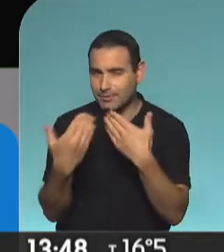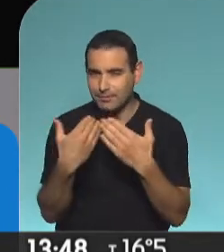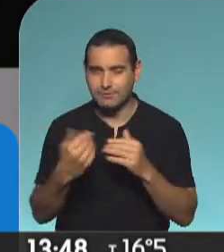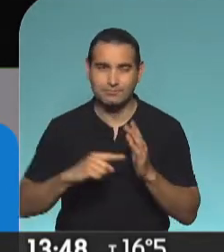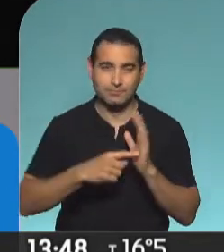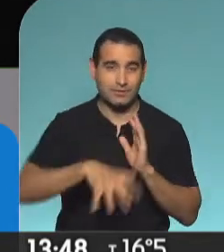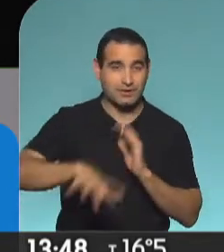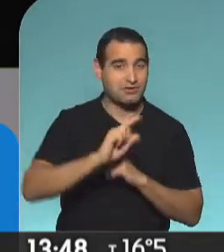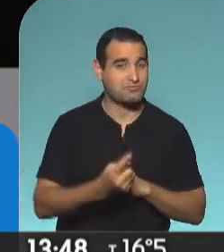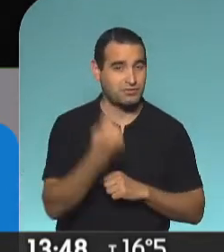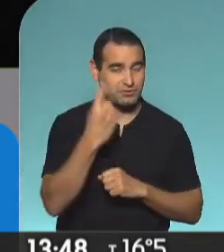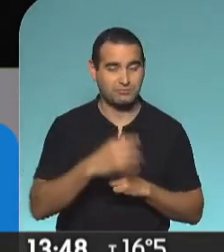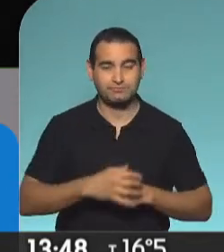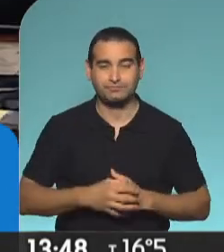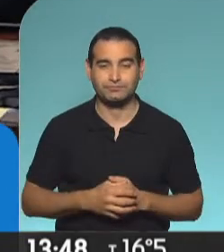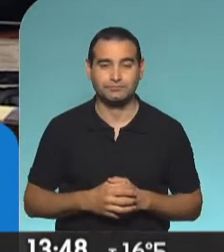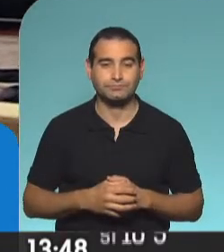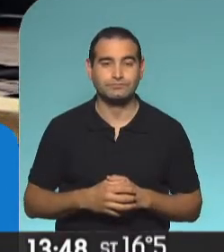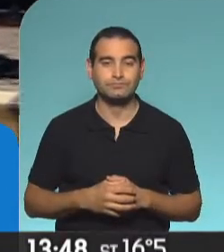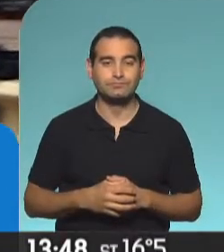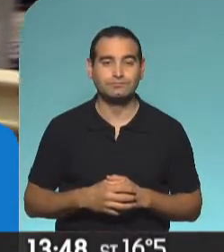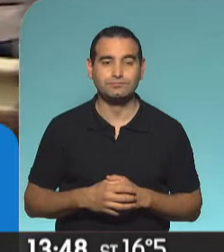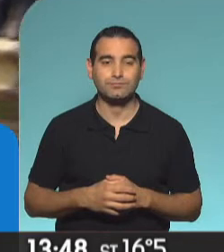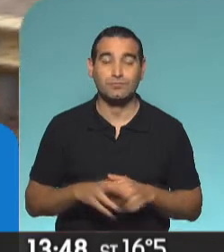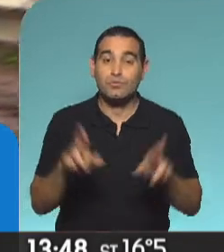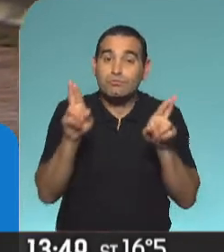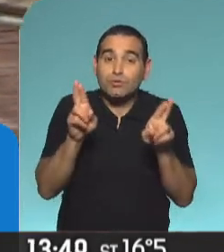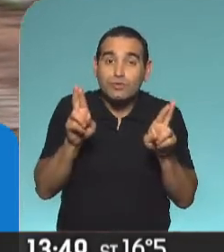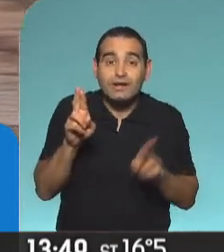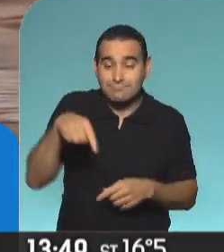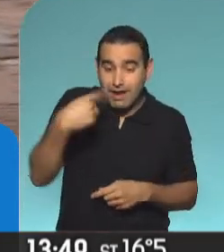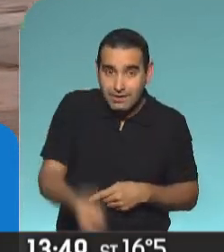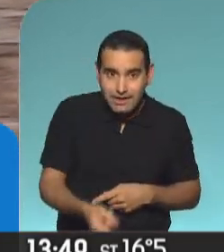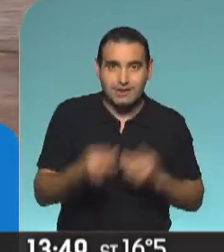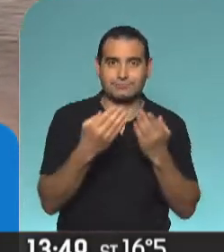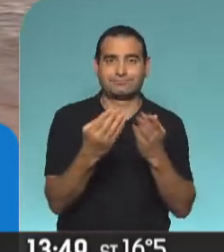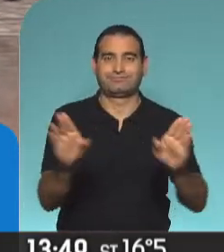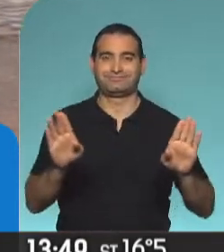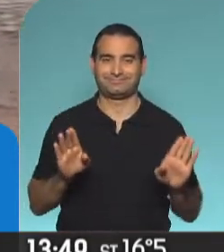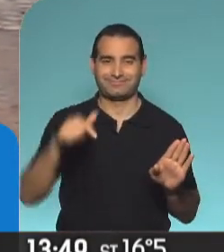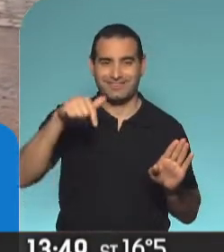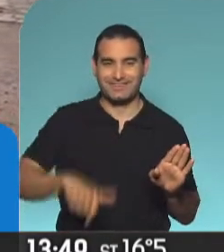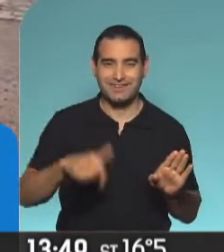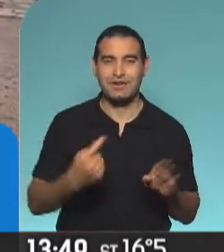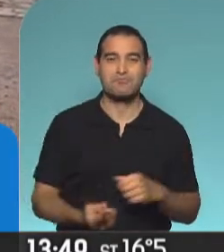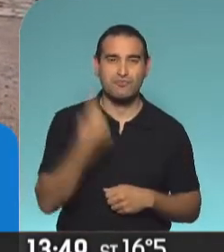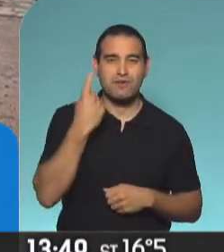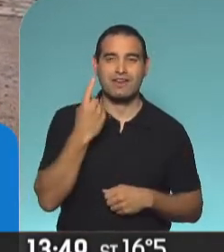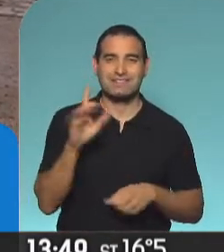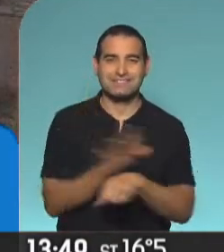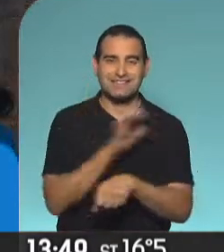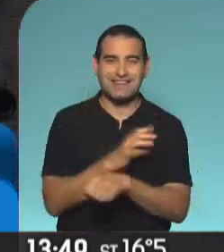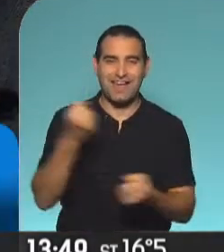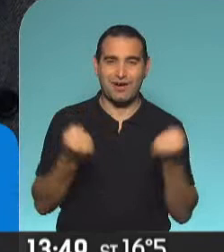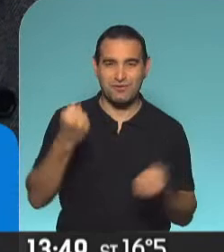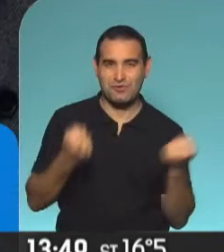ciudad. El primero, en Obras. Por suerte estamos ya mañana abriendo las puertas del primer autocine en Cava, fue